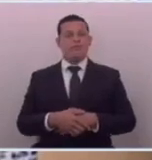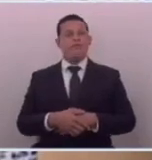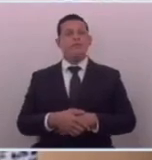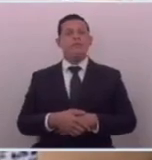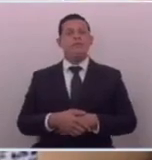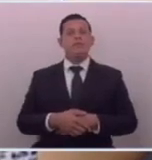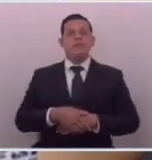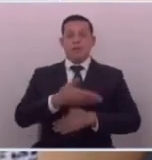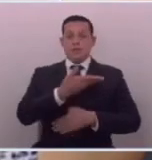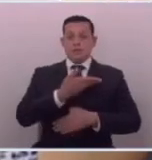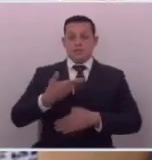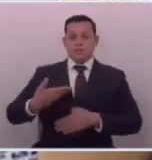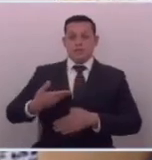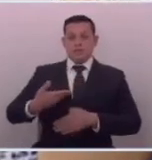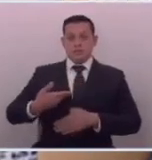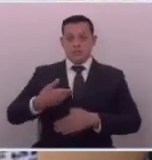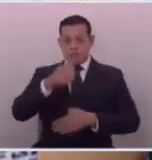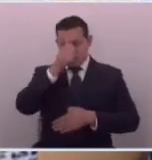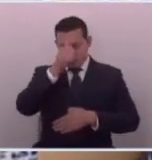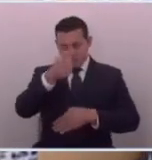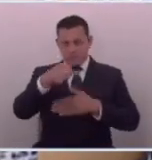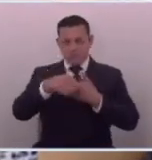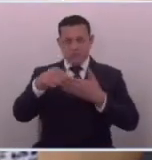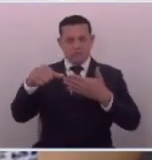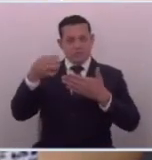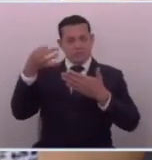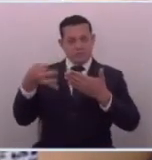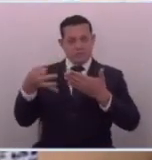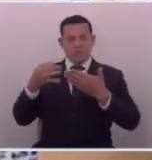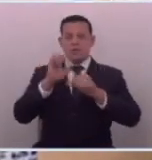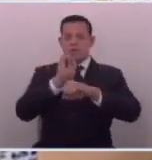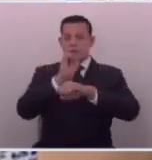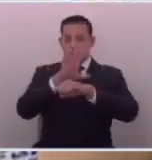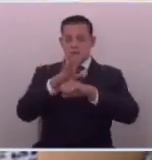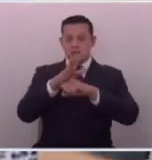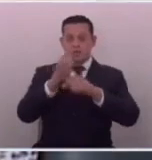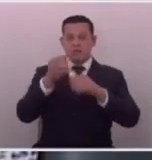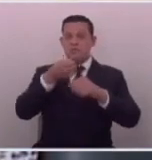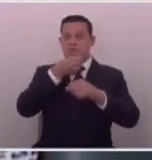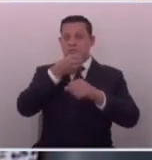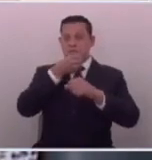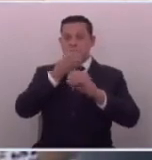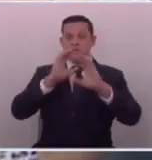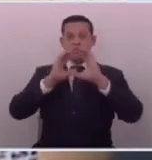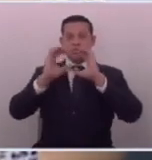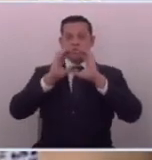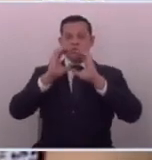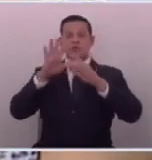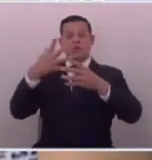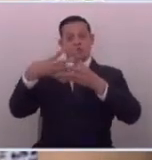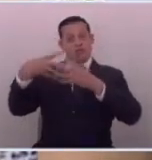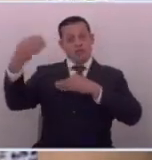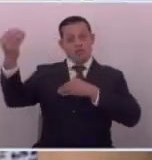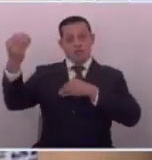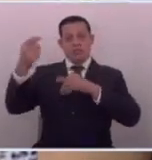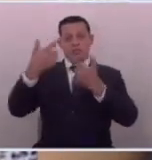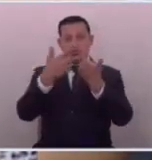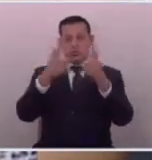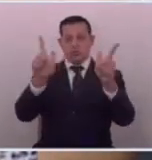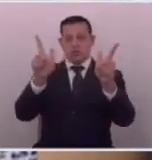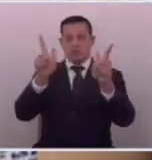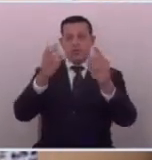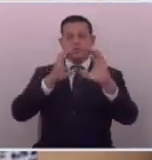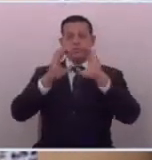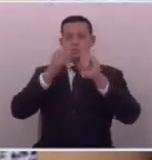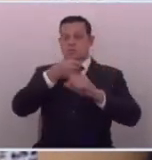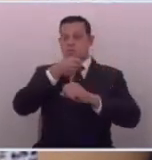y el presidente de Sonora de la Asamblea pues remató diciéndole a los periodistas que se vayan es eso libertad de prensa